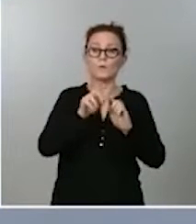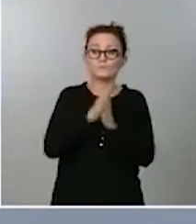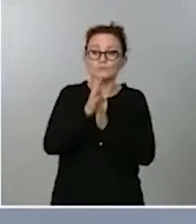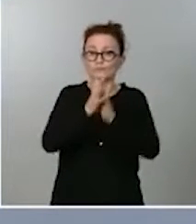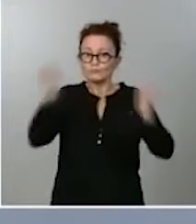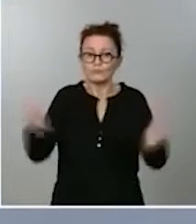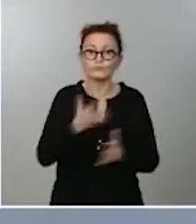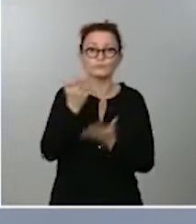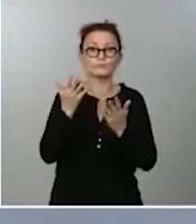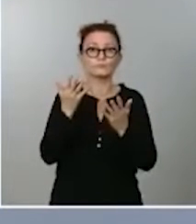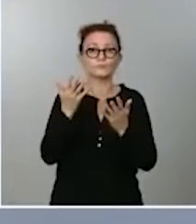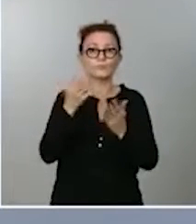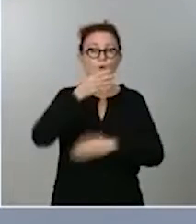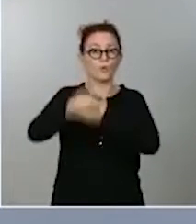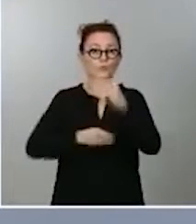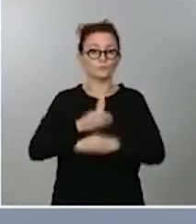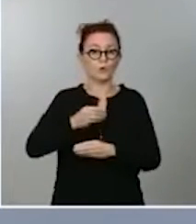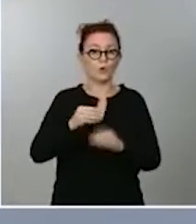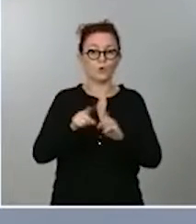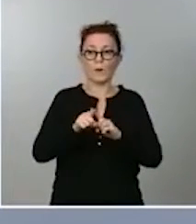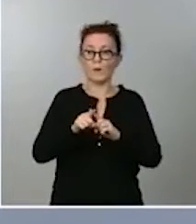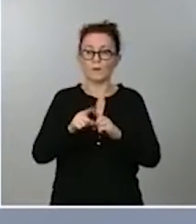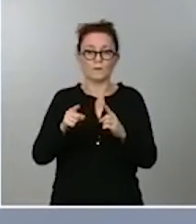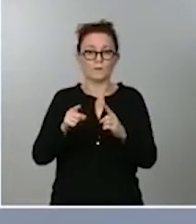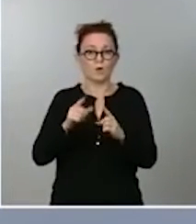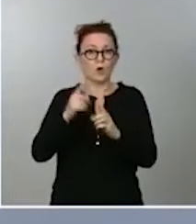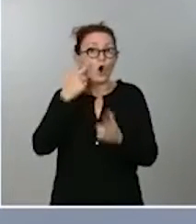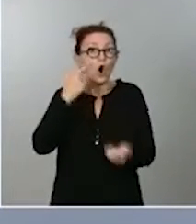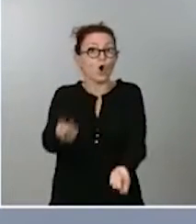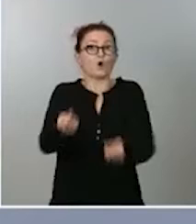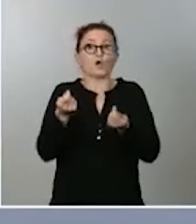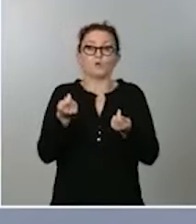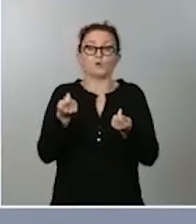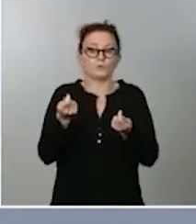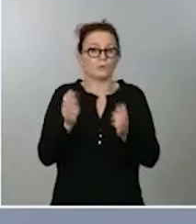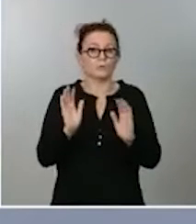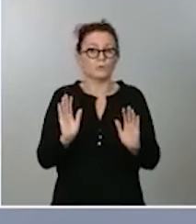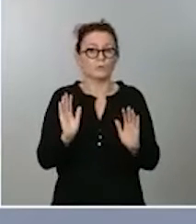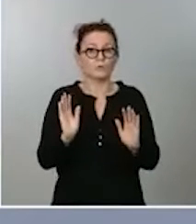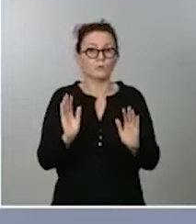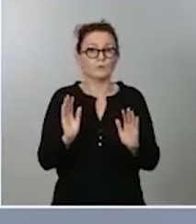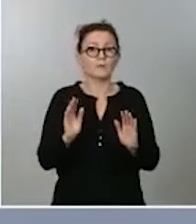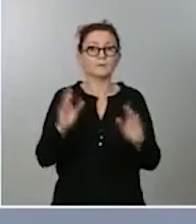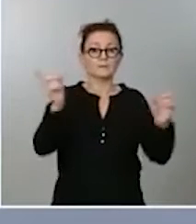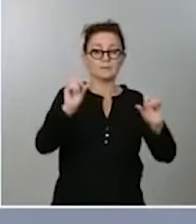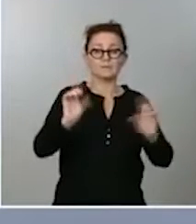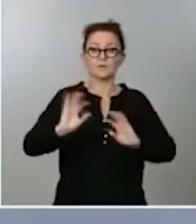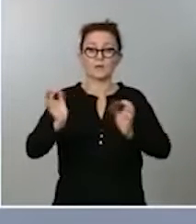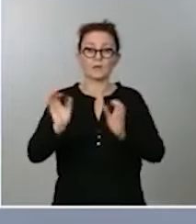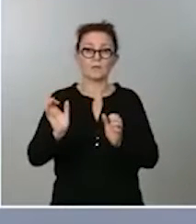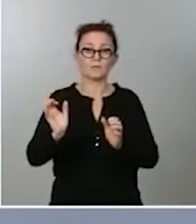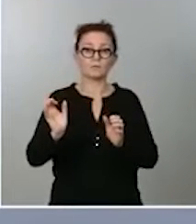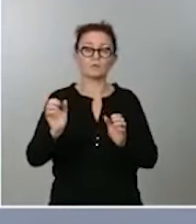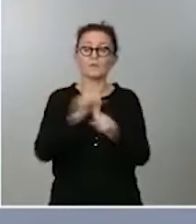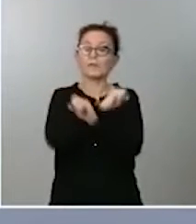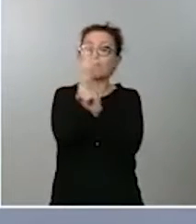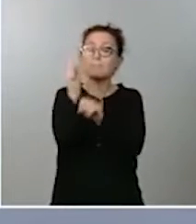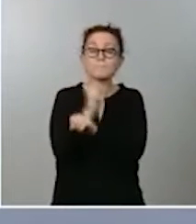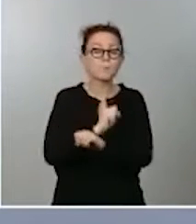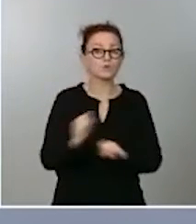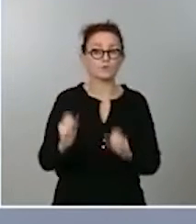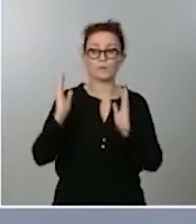de esta actividad. Pero tengamos en cuenta que, por lo tanto, en televisiones y en radios será imposible, salvo en ese tramo